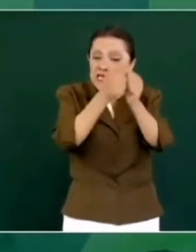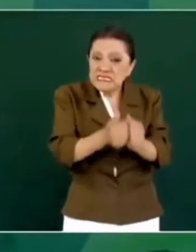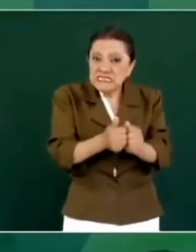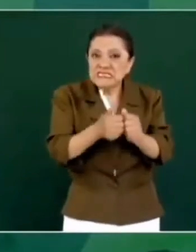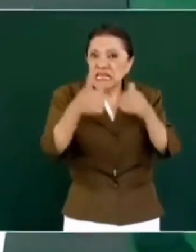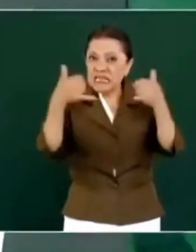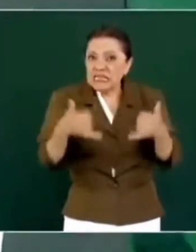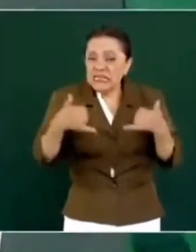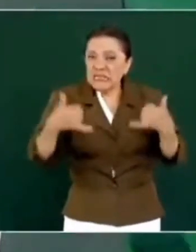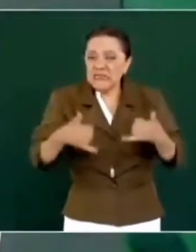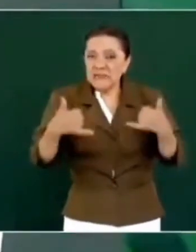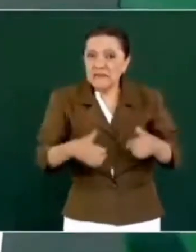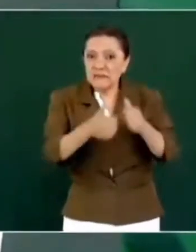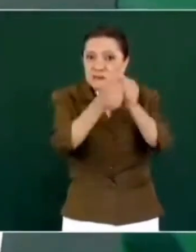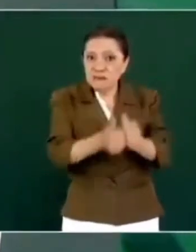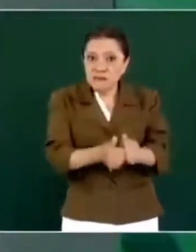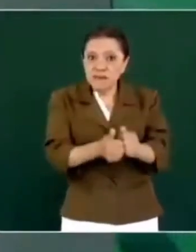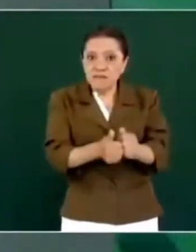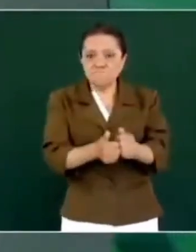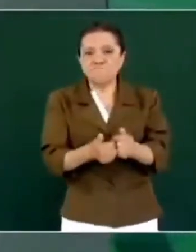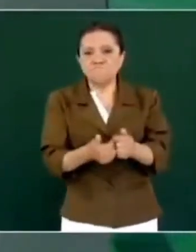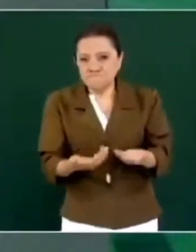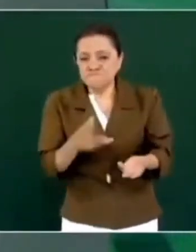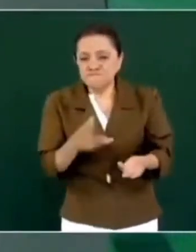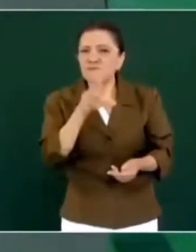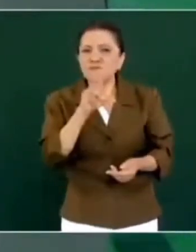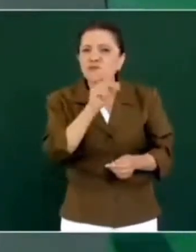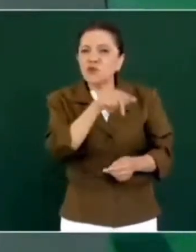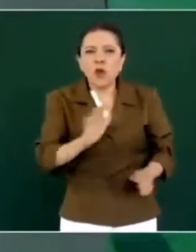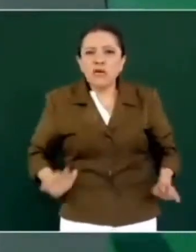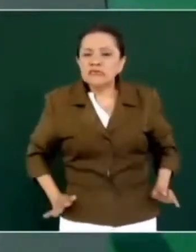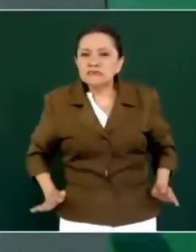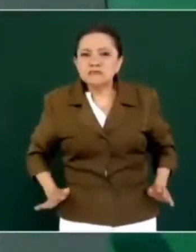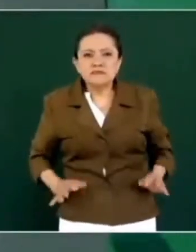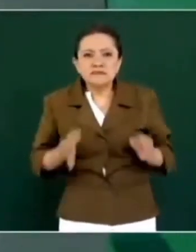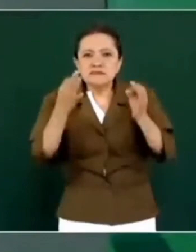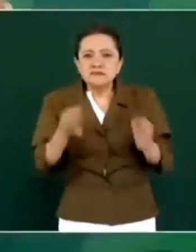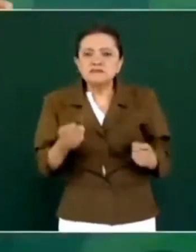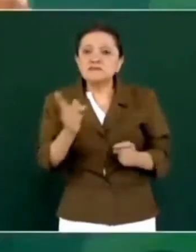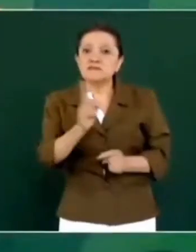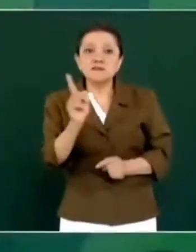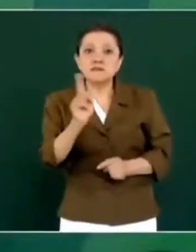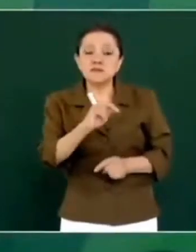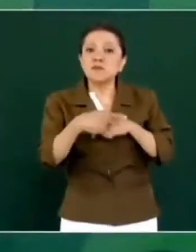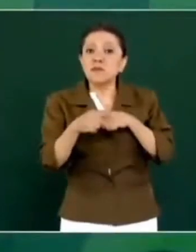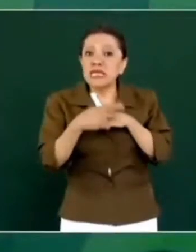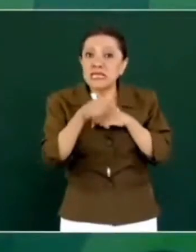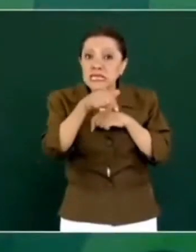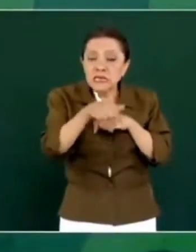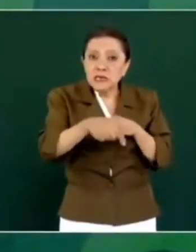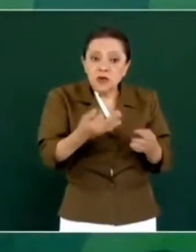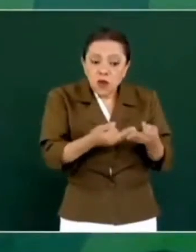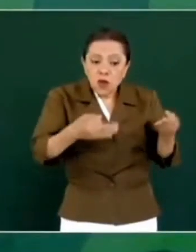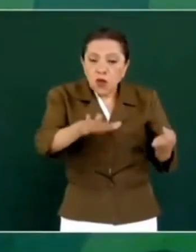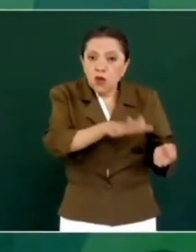pues que no son apropiados porque corren riesgos